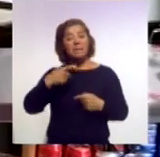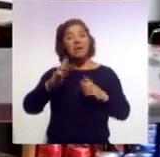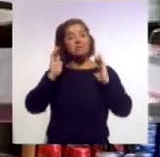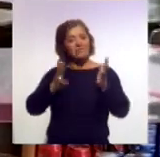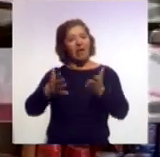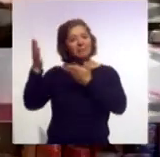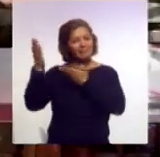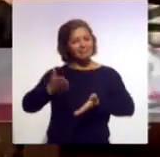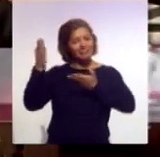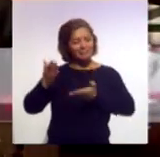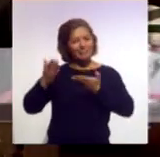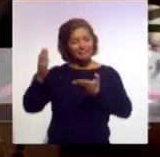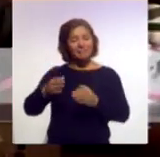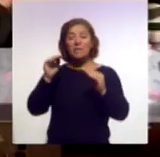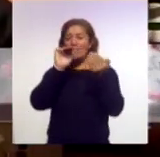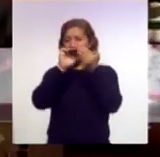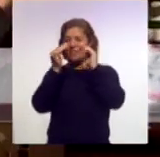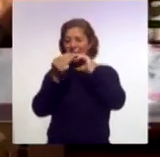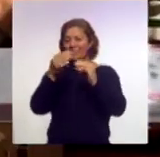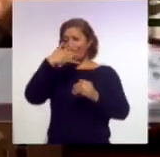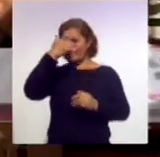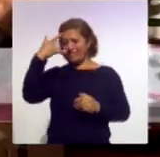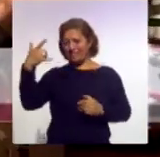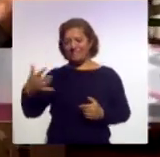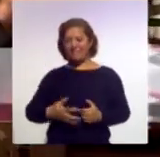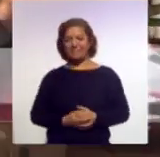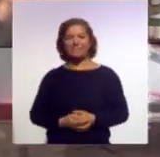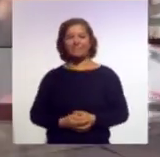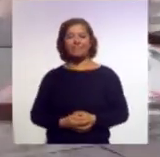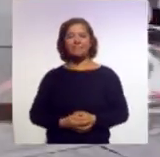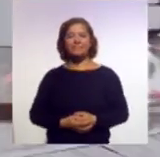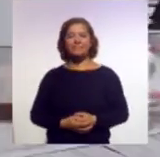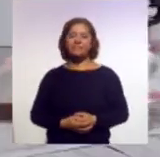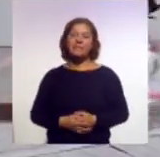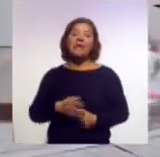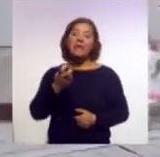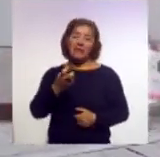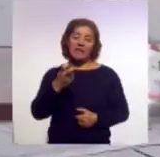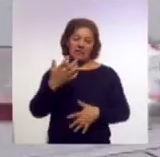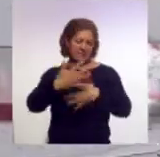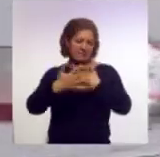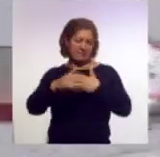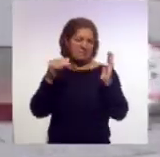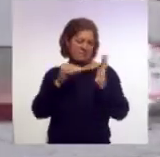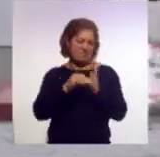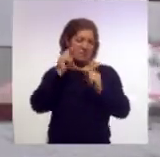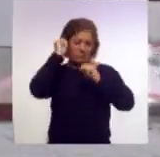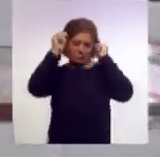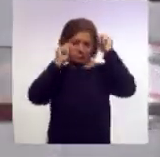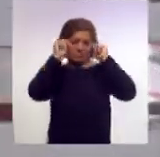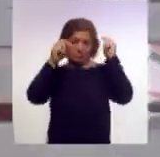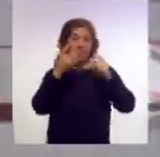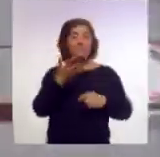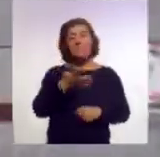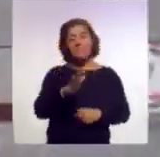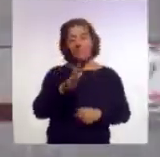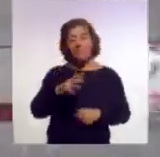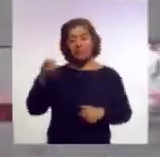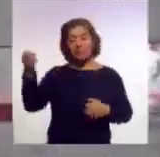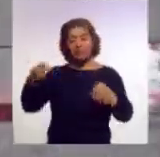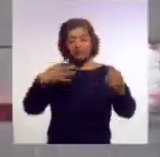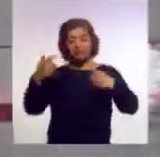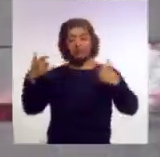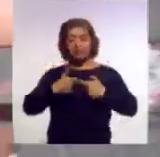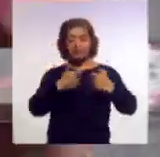también con motivo del Carnaval. Estos poquito más de 15 mil turistas noche derramaron económicamente